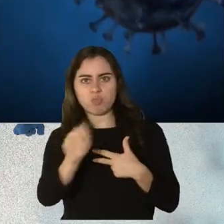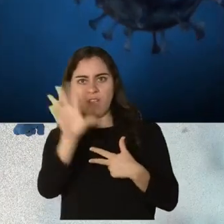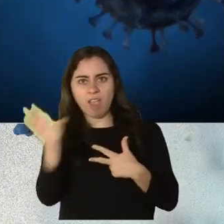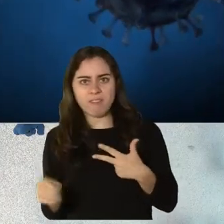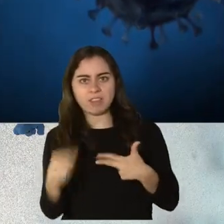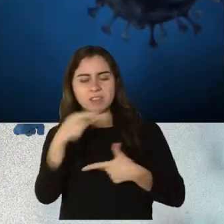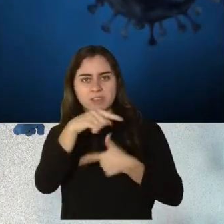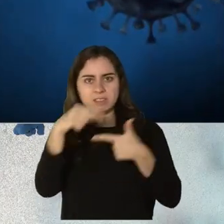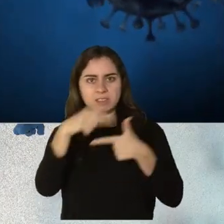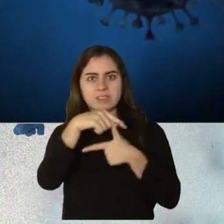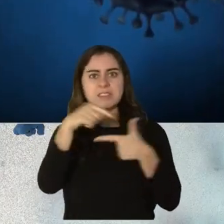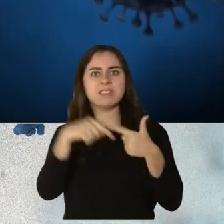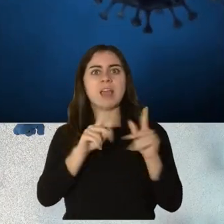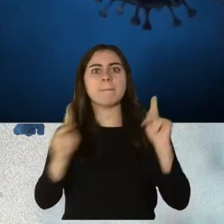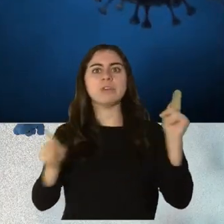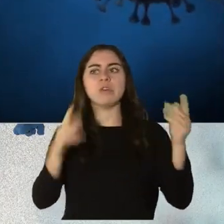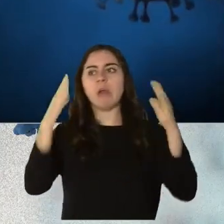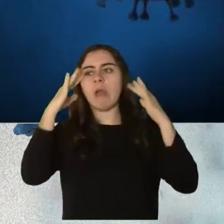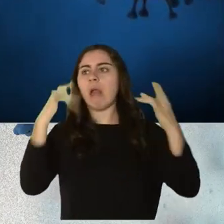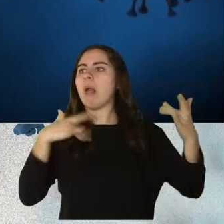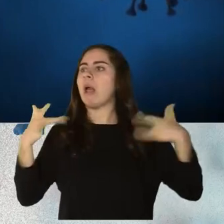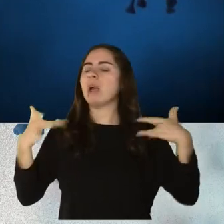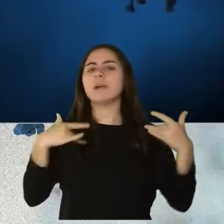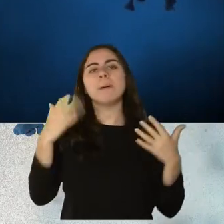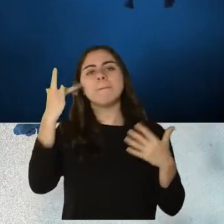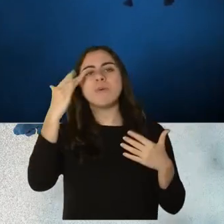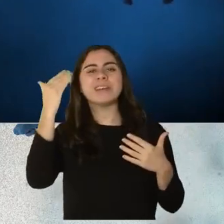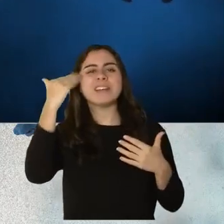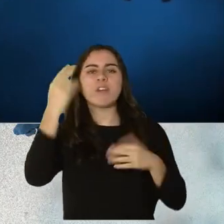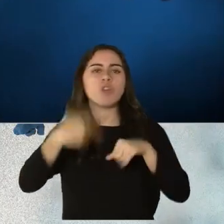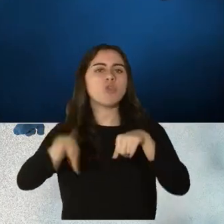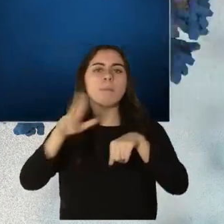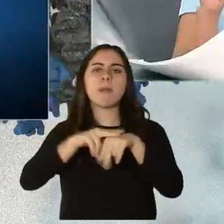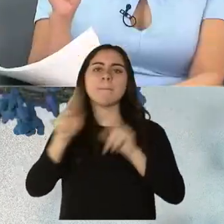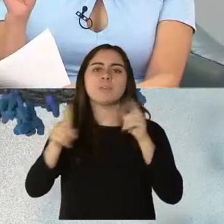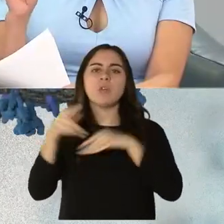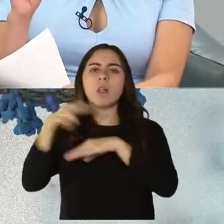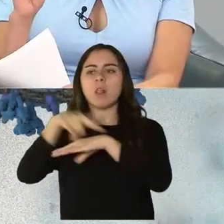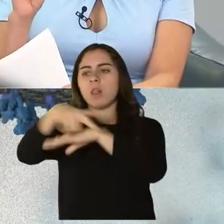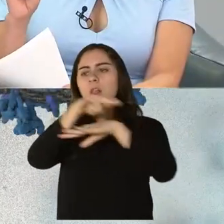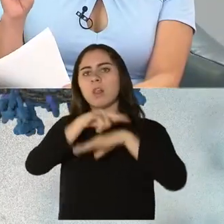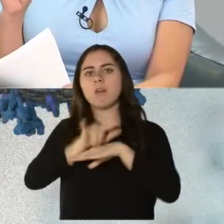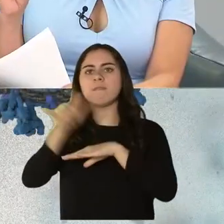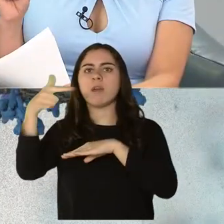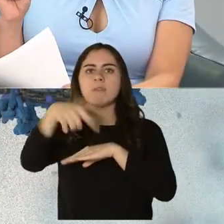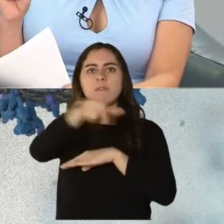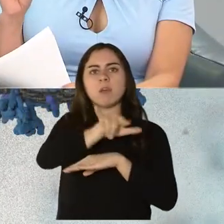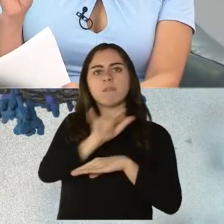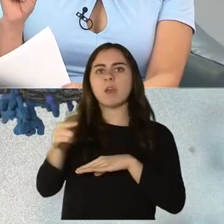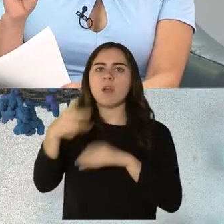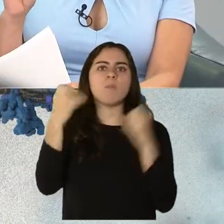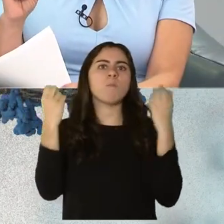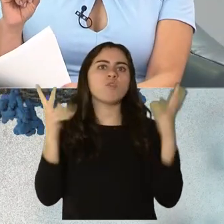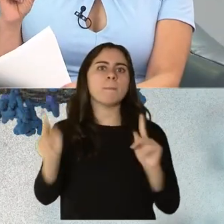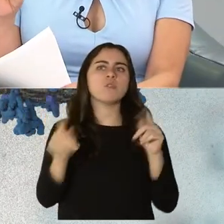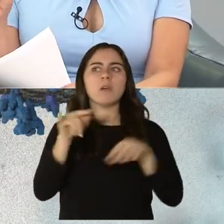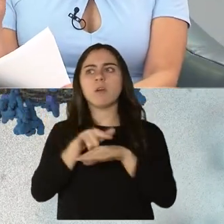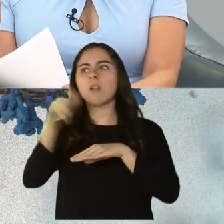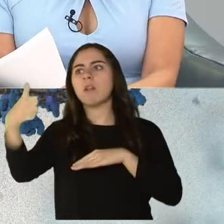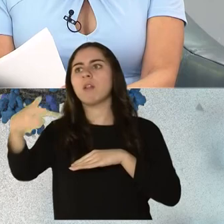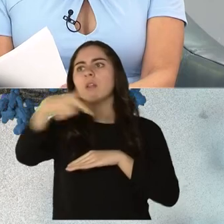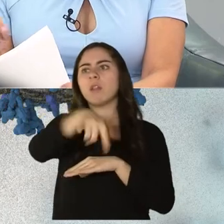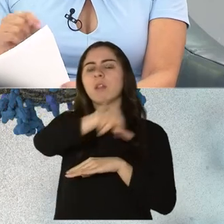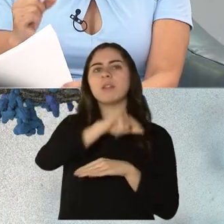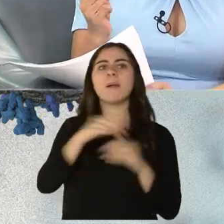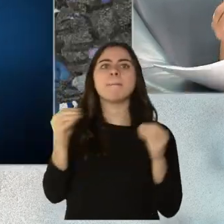globalización hoy día, tú estás en China y mañana estás en Estados Unidos. Claro, y es importante también el aspecto ese de que eso es más